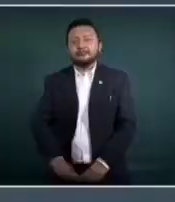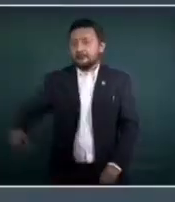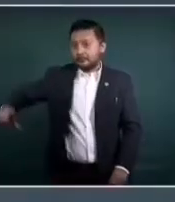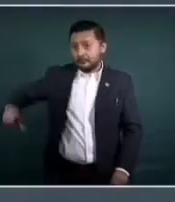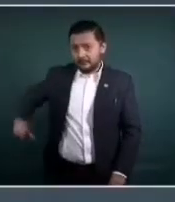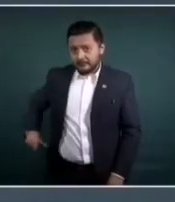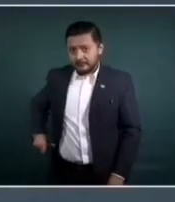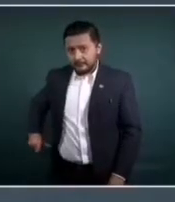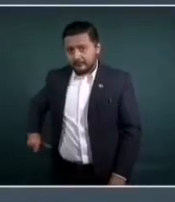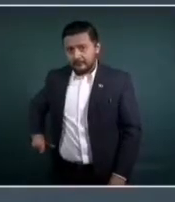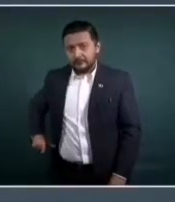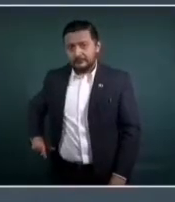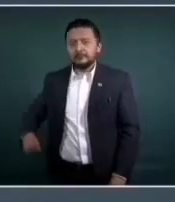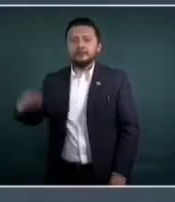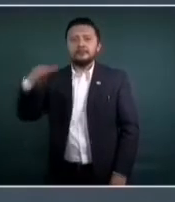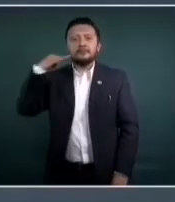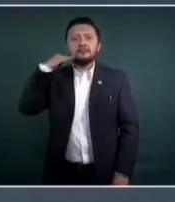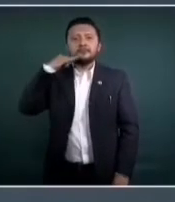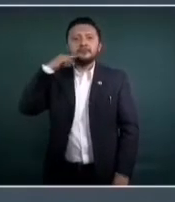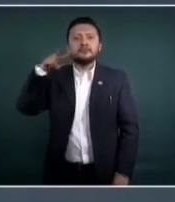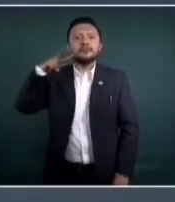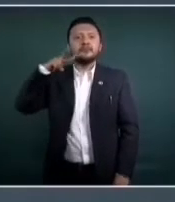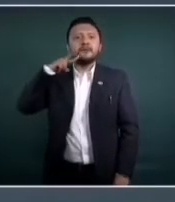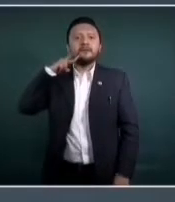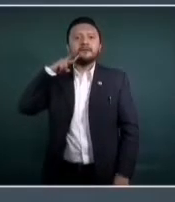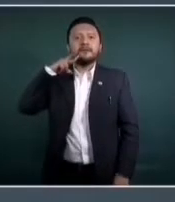gobernador Mauricio Vila.